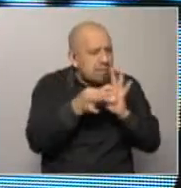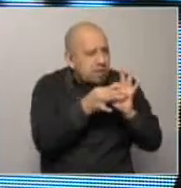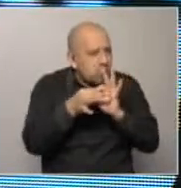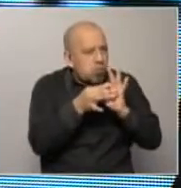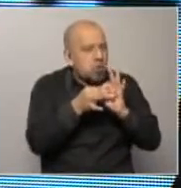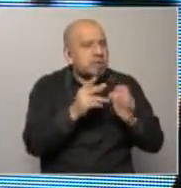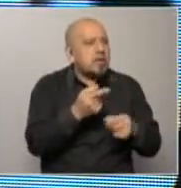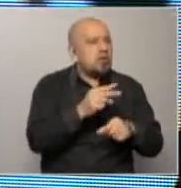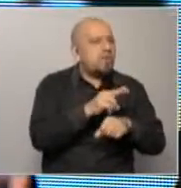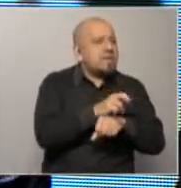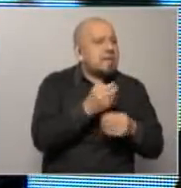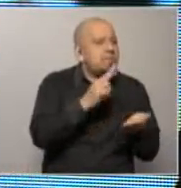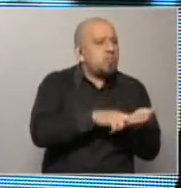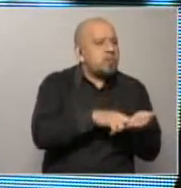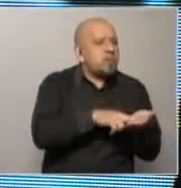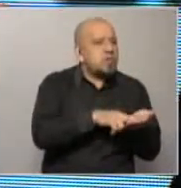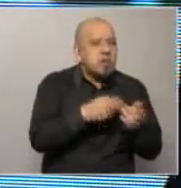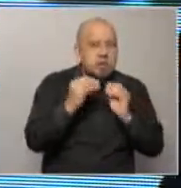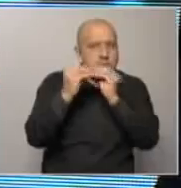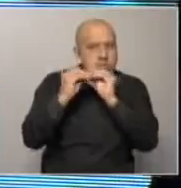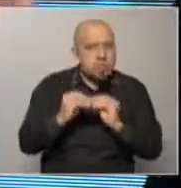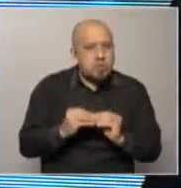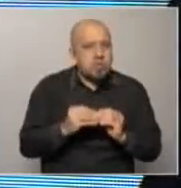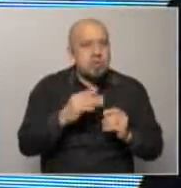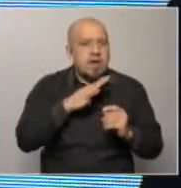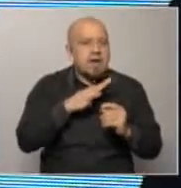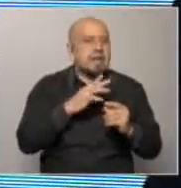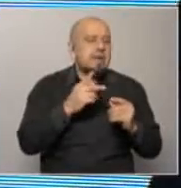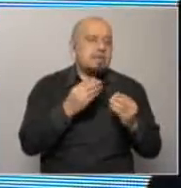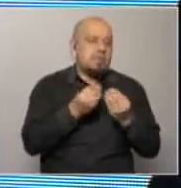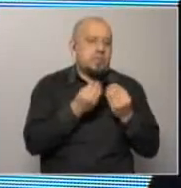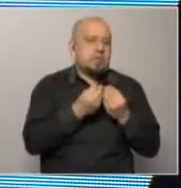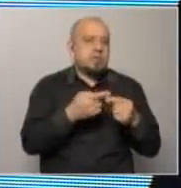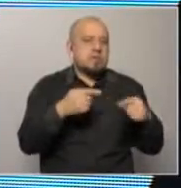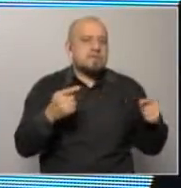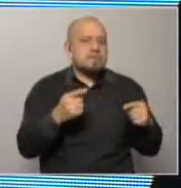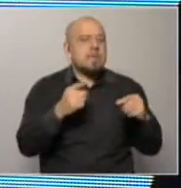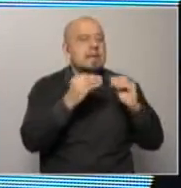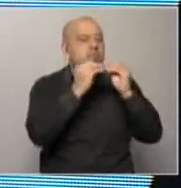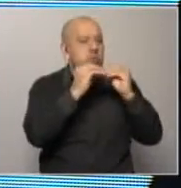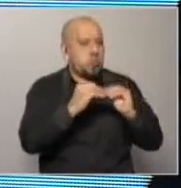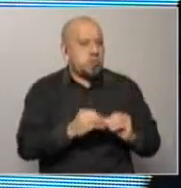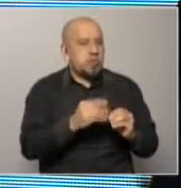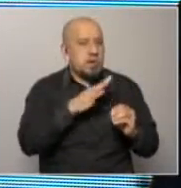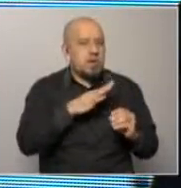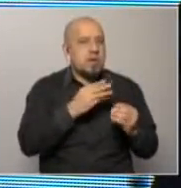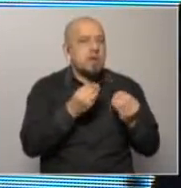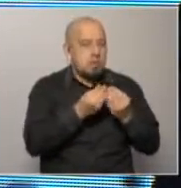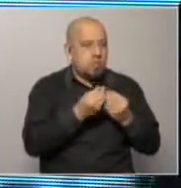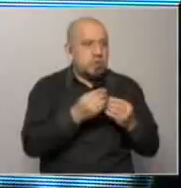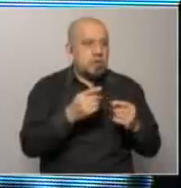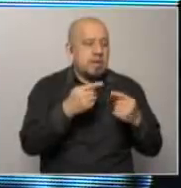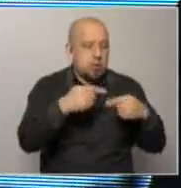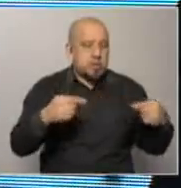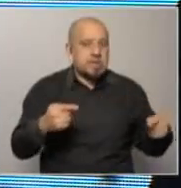fiscal y el presupuesto hay varios bichos en el financiamiento digamos público en el presupuesto están contenidos dos grandes cosas